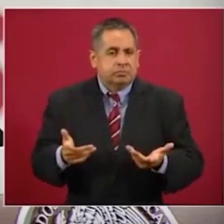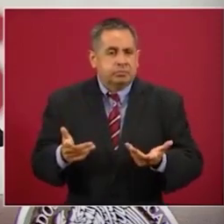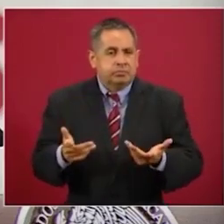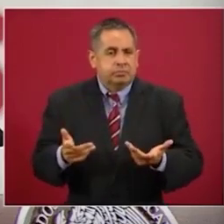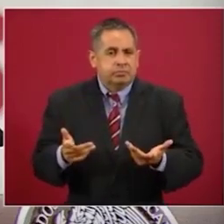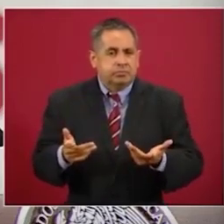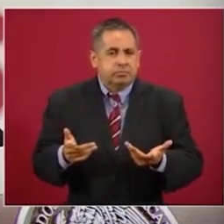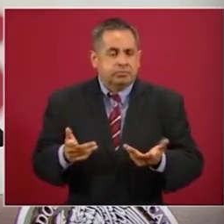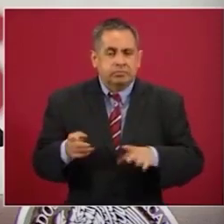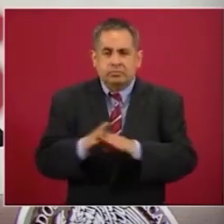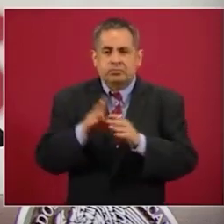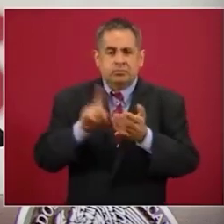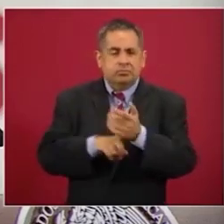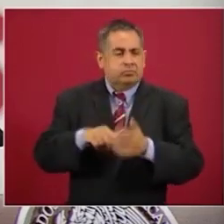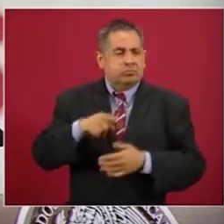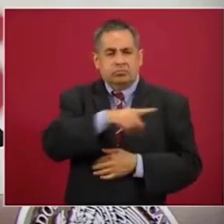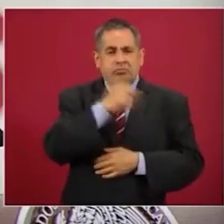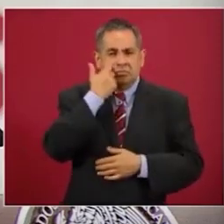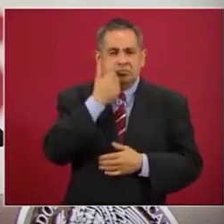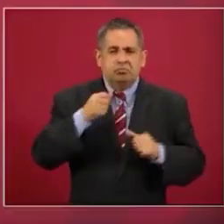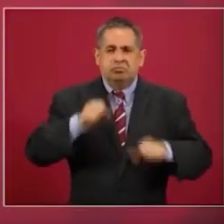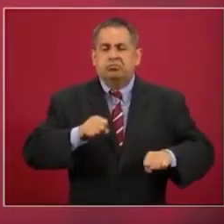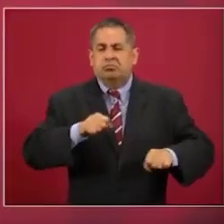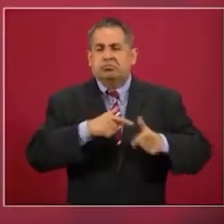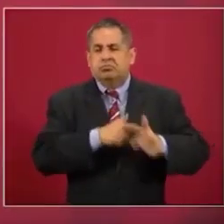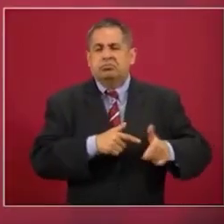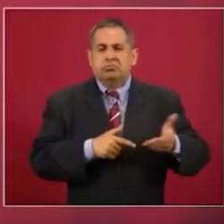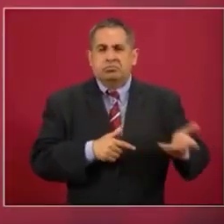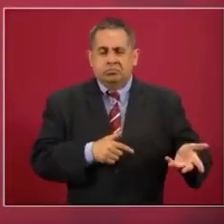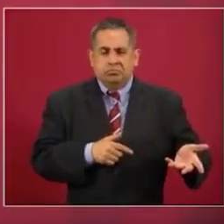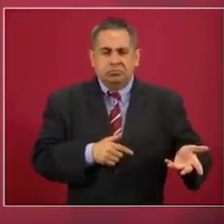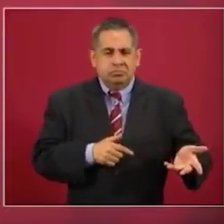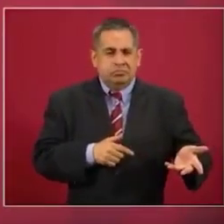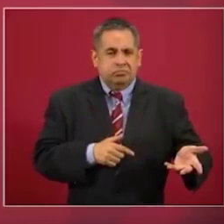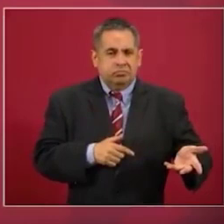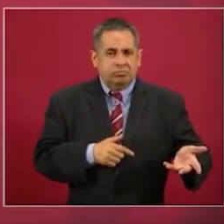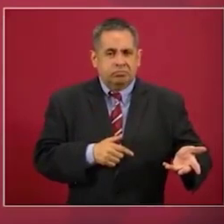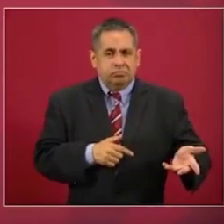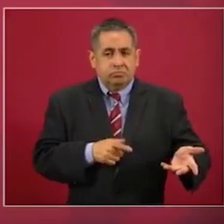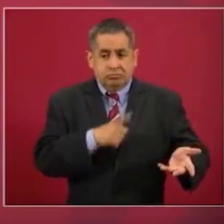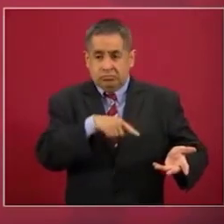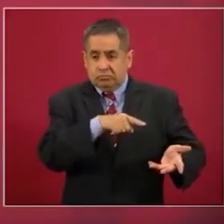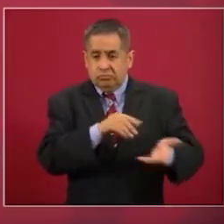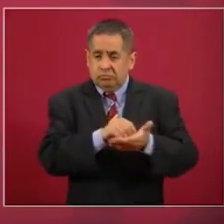mantener los privilegios, porque quieren seguir robando.